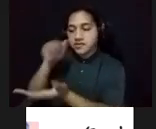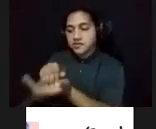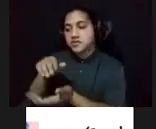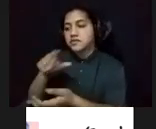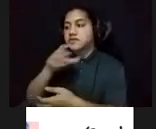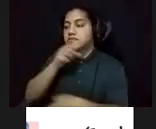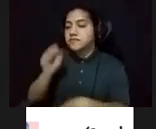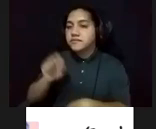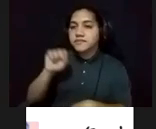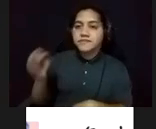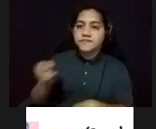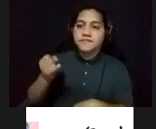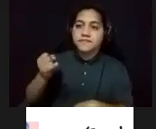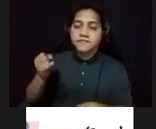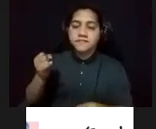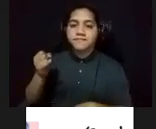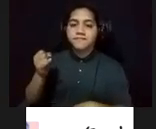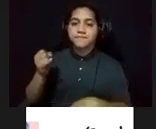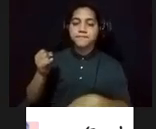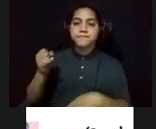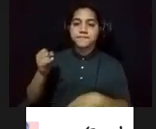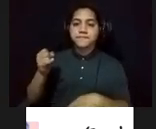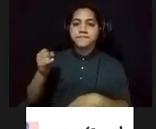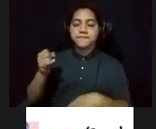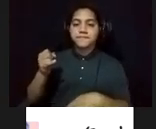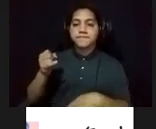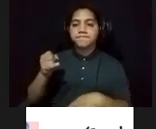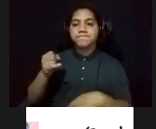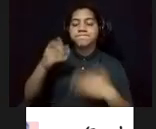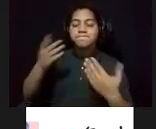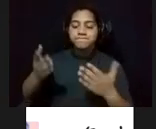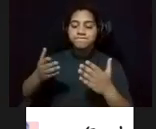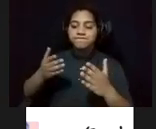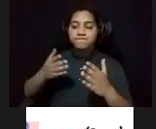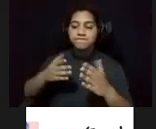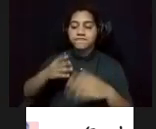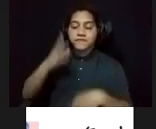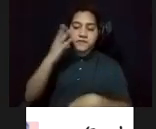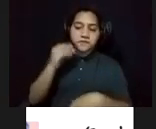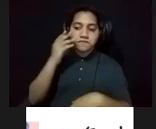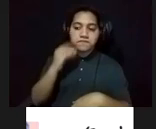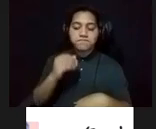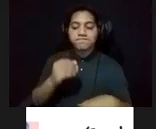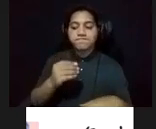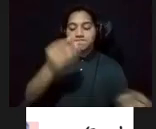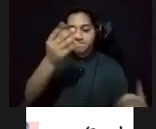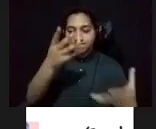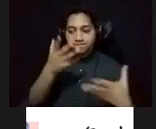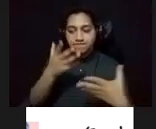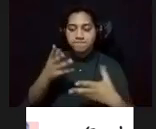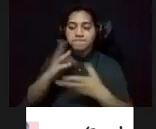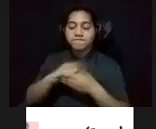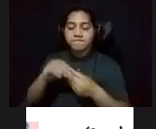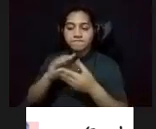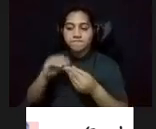amó. Al culminar este recorrido por su narrativa visual del viejo de San Juan, es